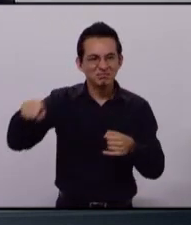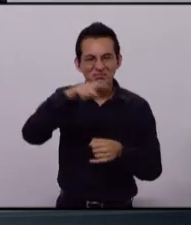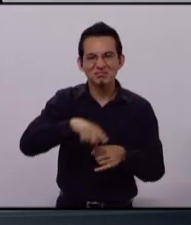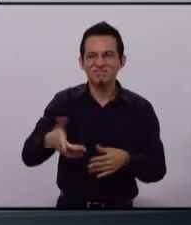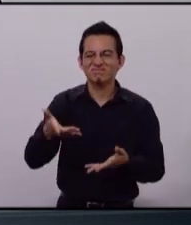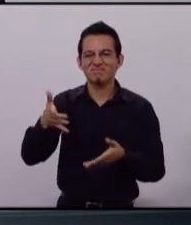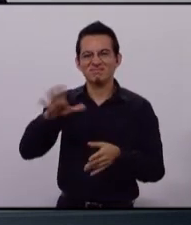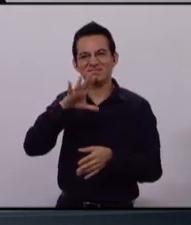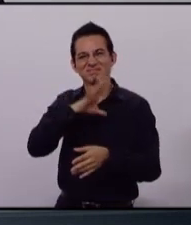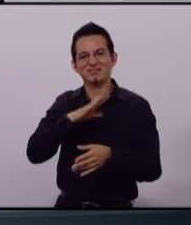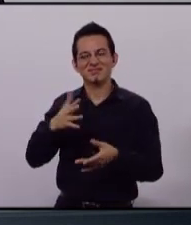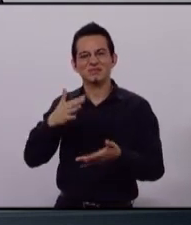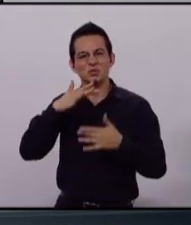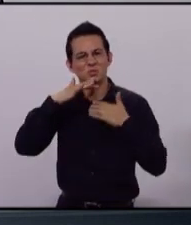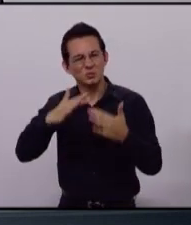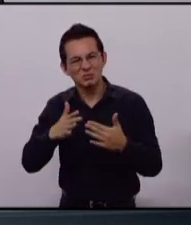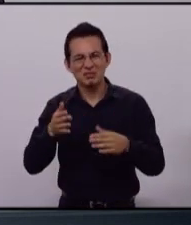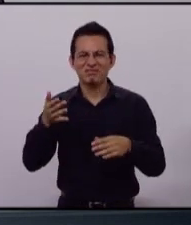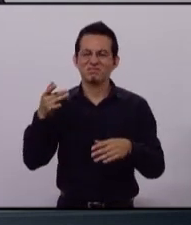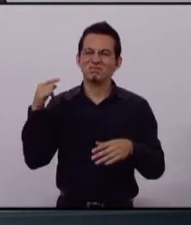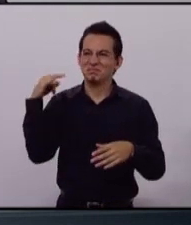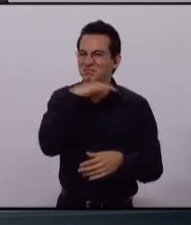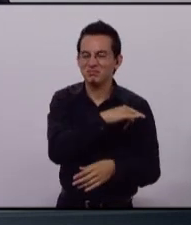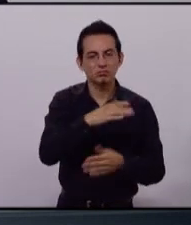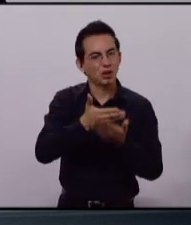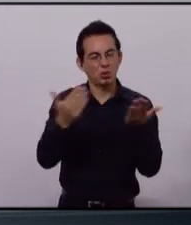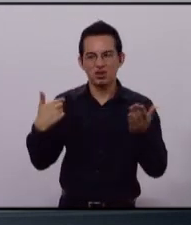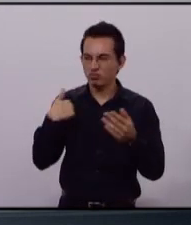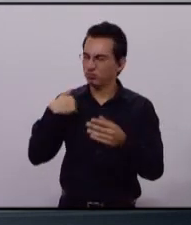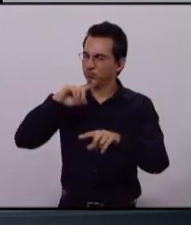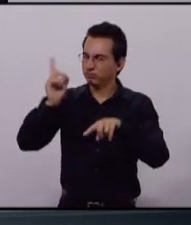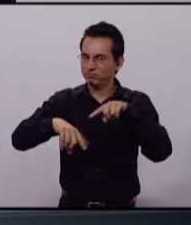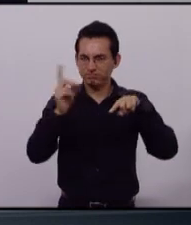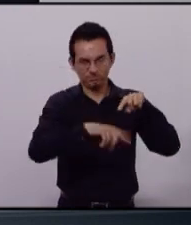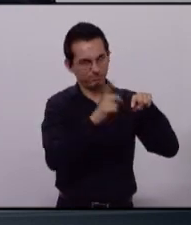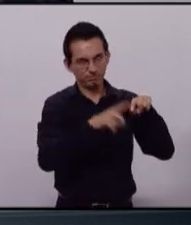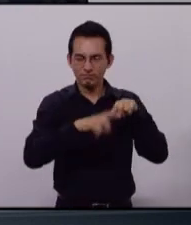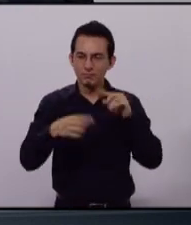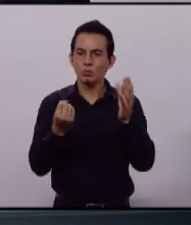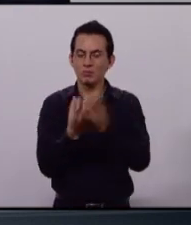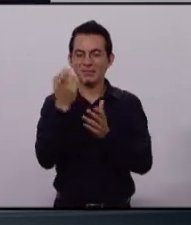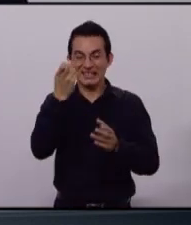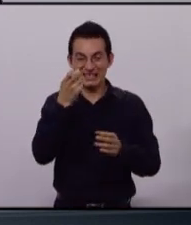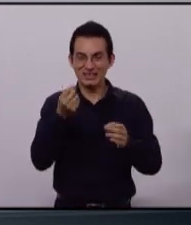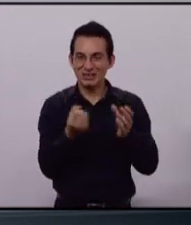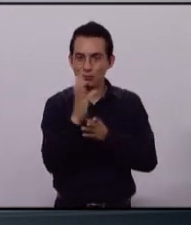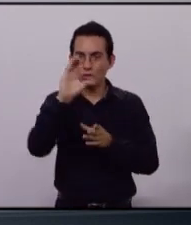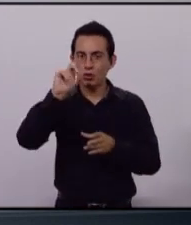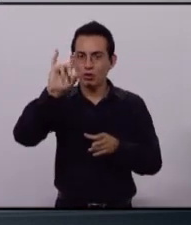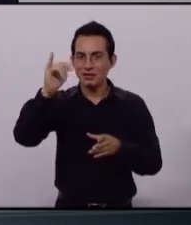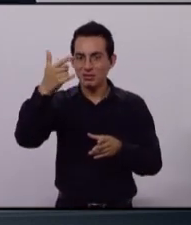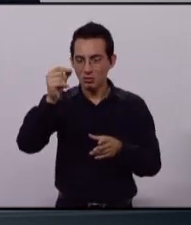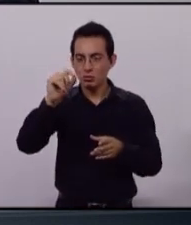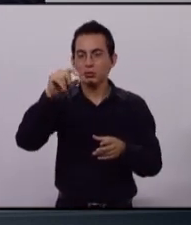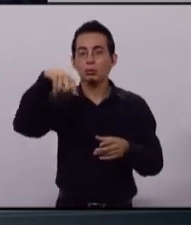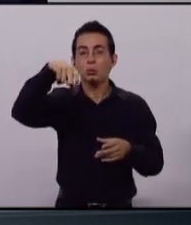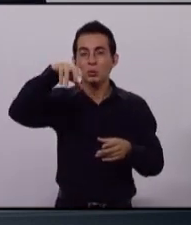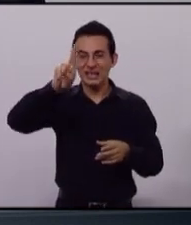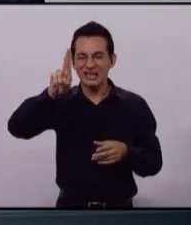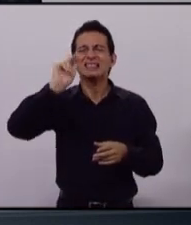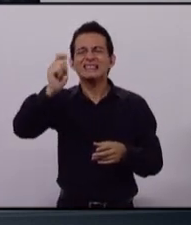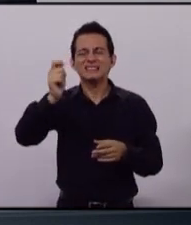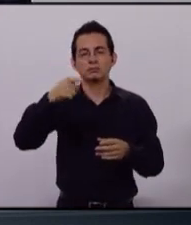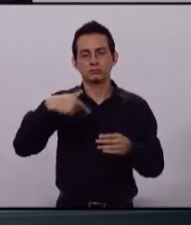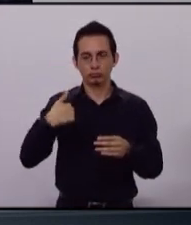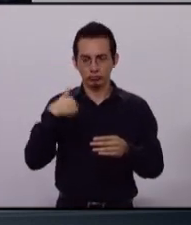y acrecentar la simplificación administrativa. Este código de QR nos va a ayudar muchísimo